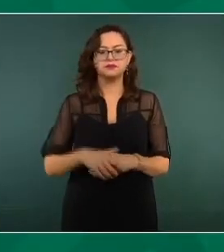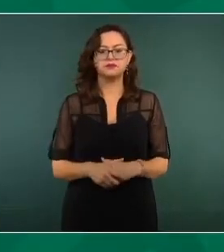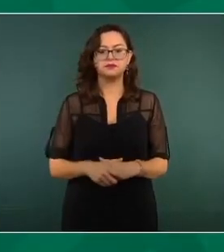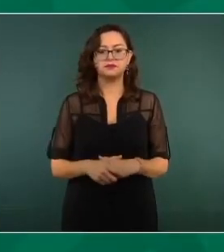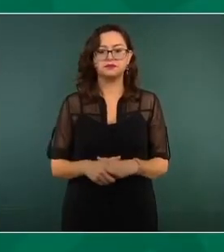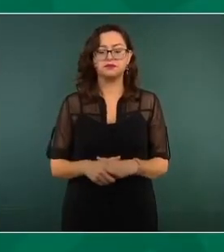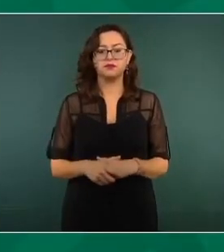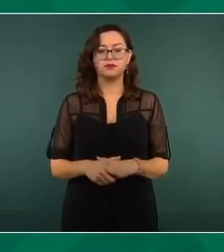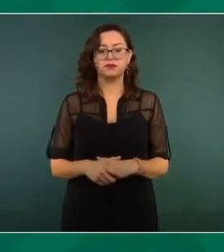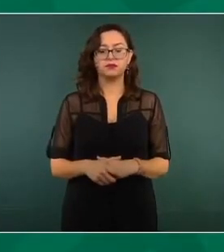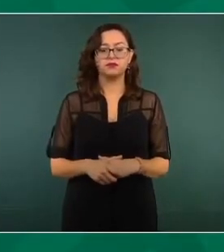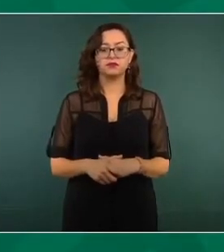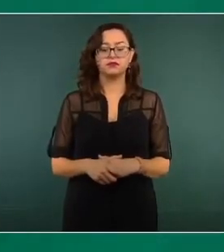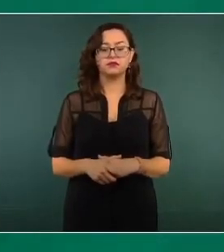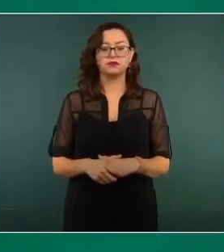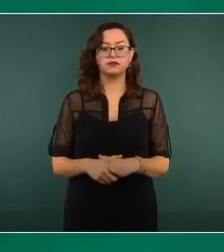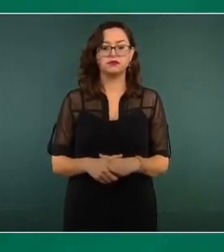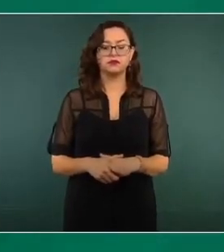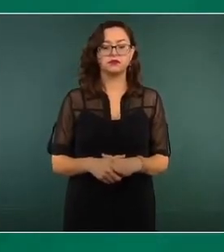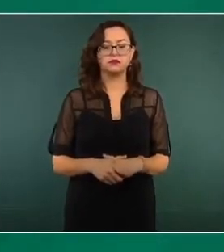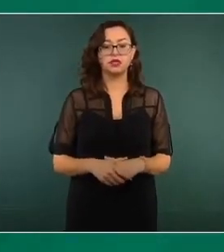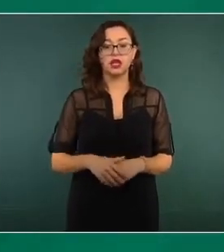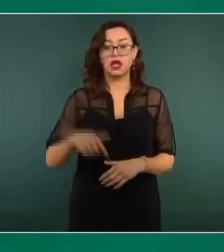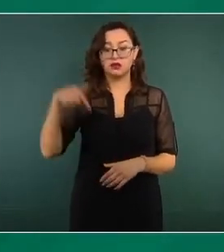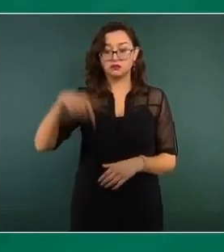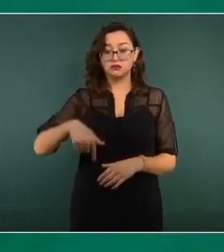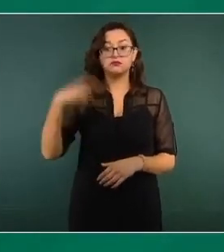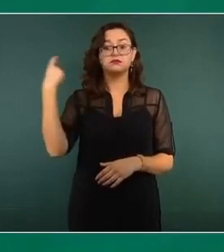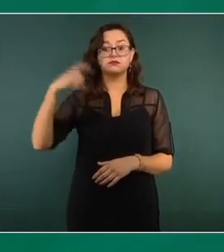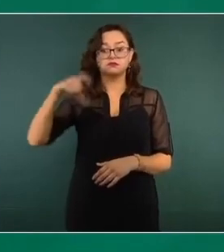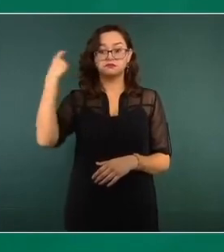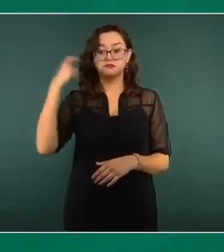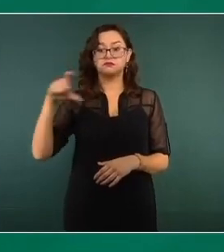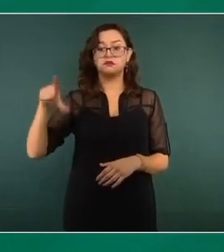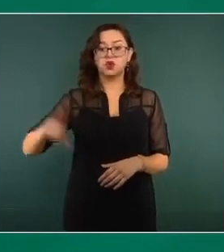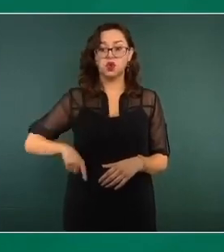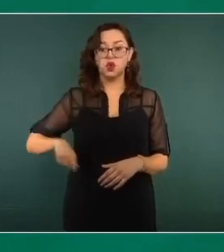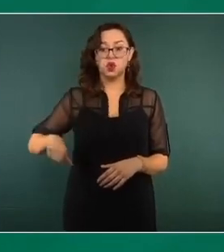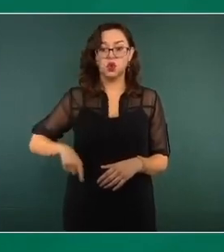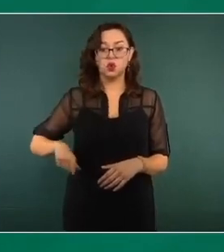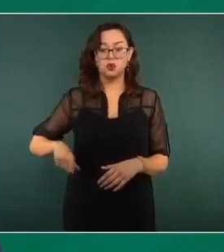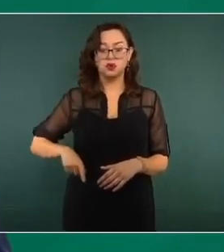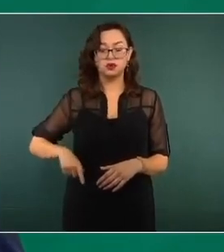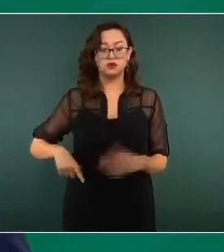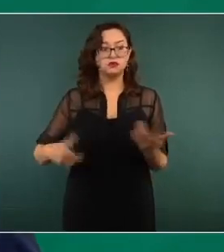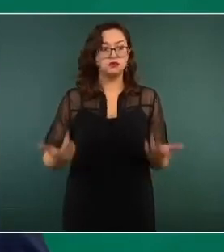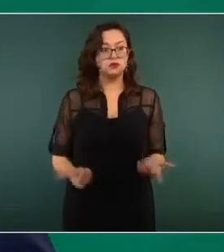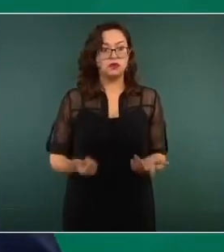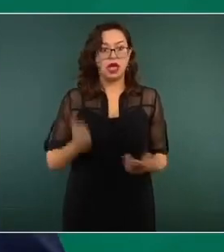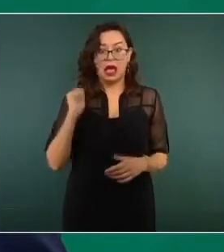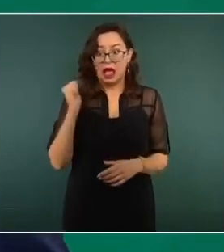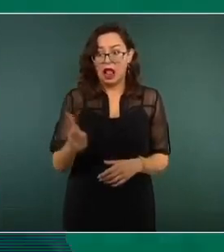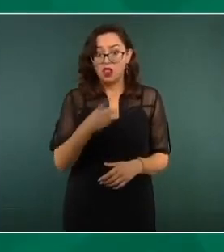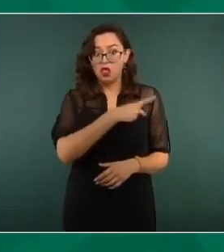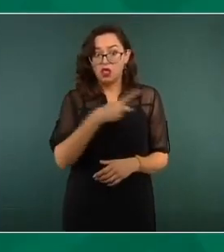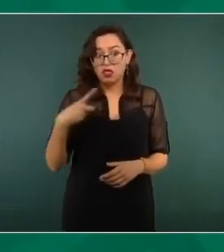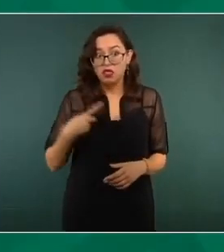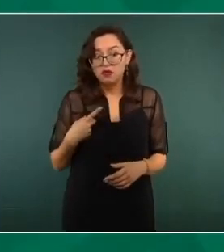queretanos, el gobierno, en su responsabilidad, prácticamente deuda cero.